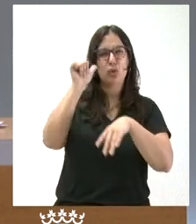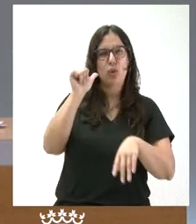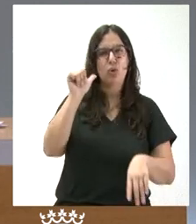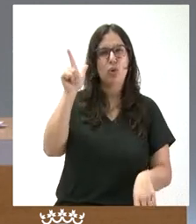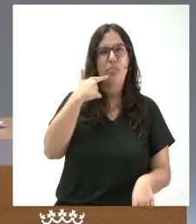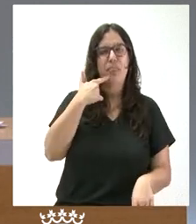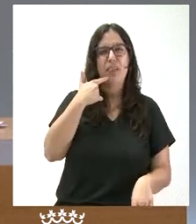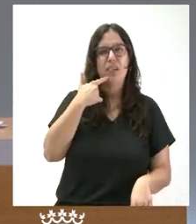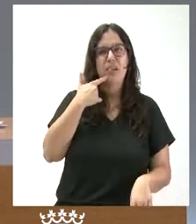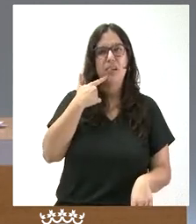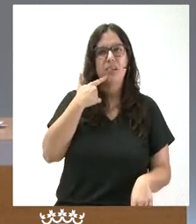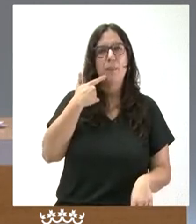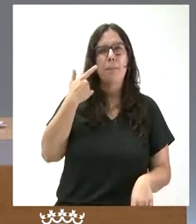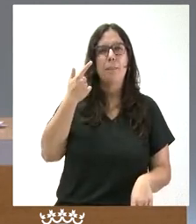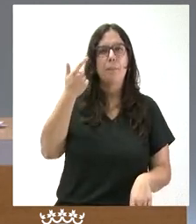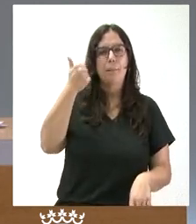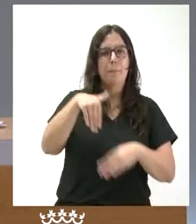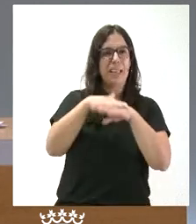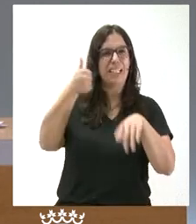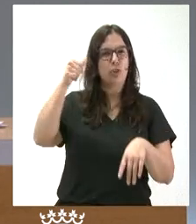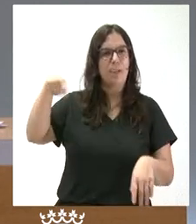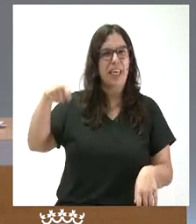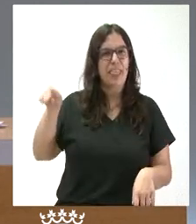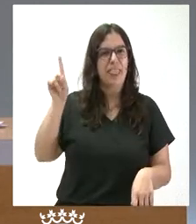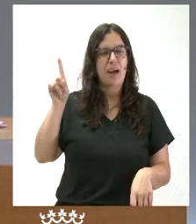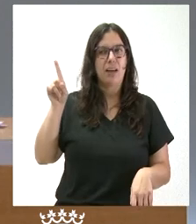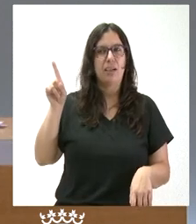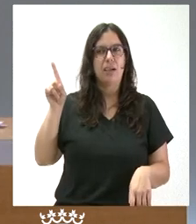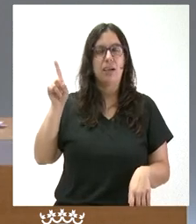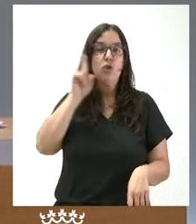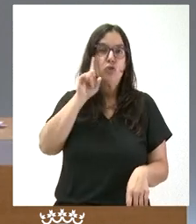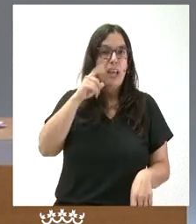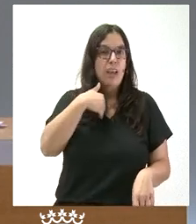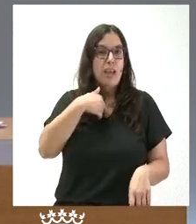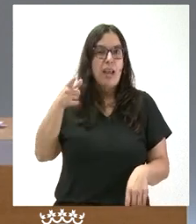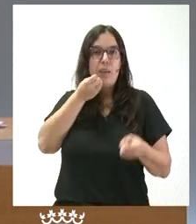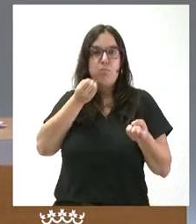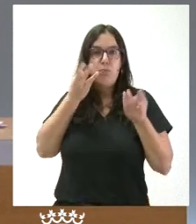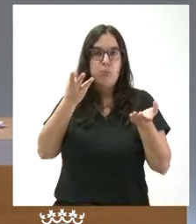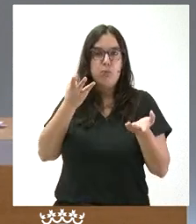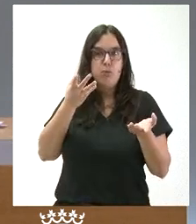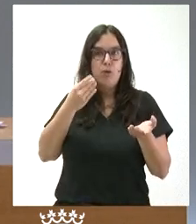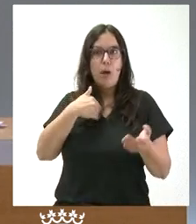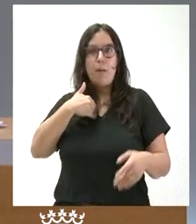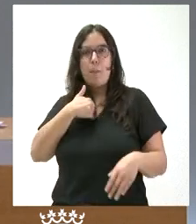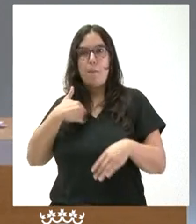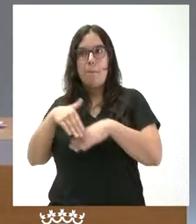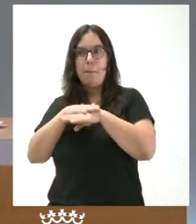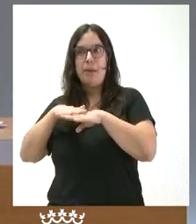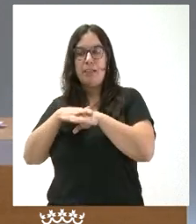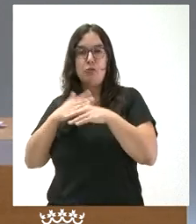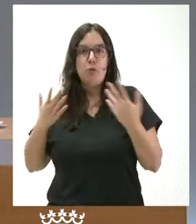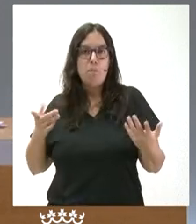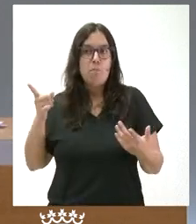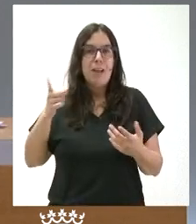la presidencia, que no sé si ejercen su calidad de ministro o otra cosa, porque está criticando a la mayoría